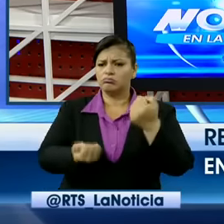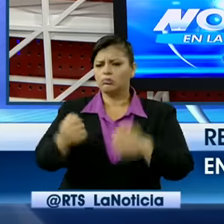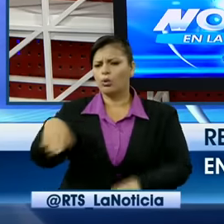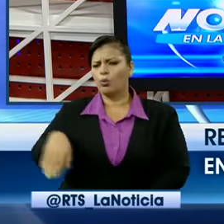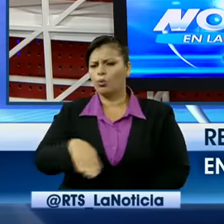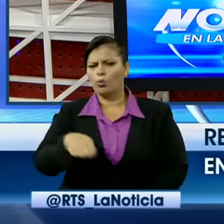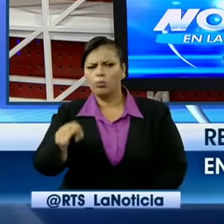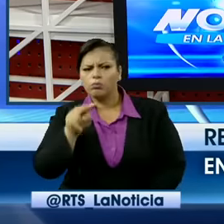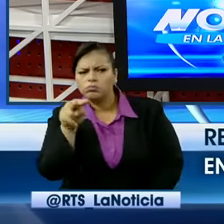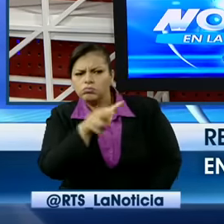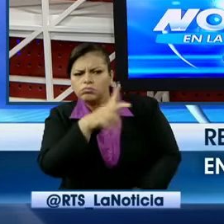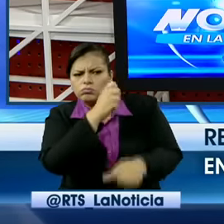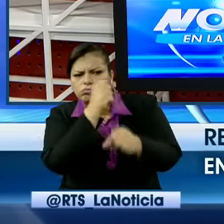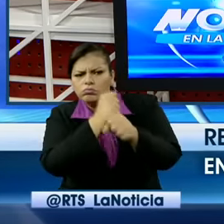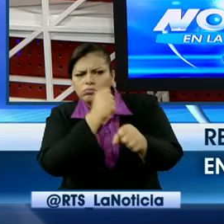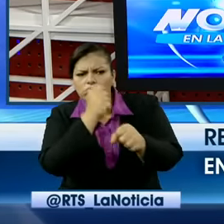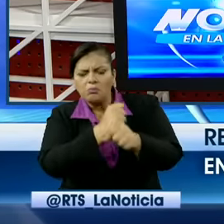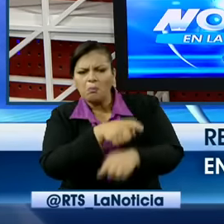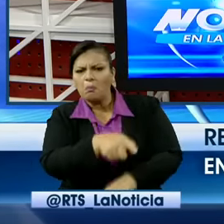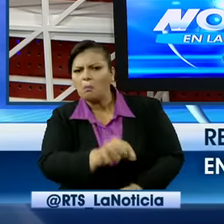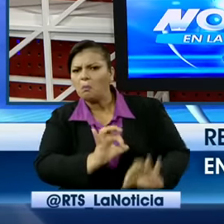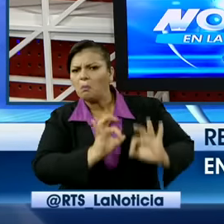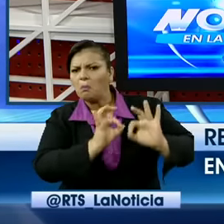Y en otros sitios. Y en